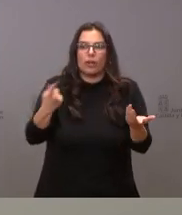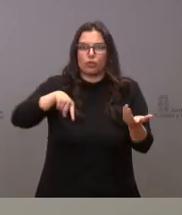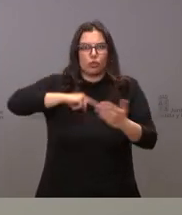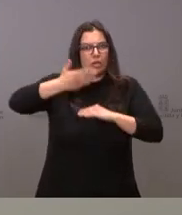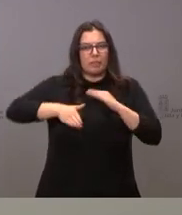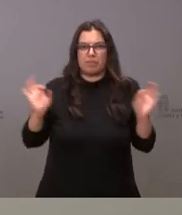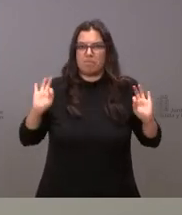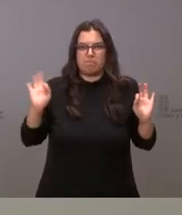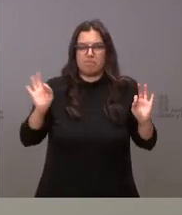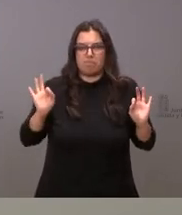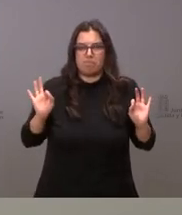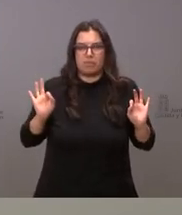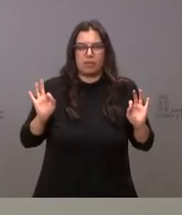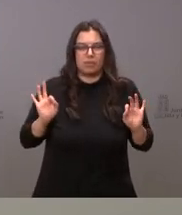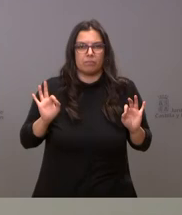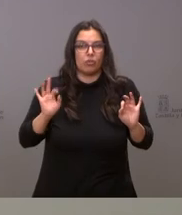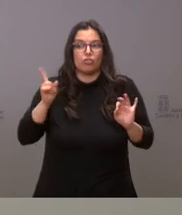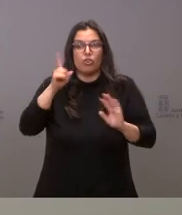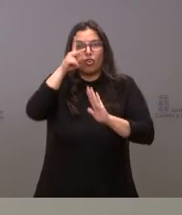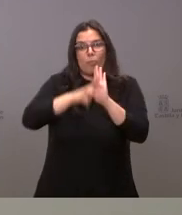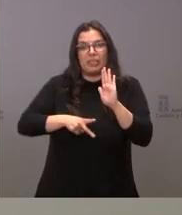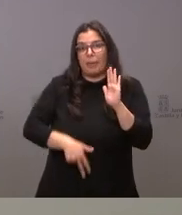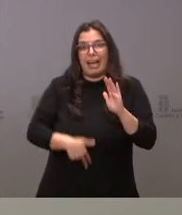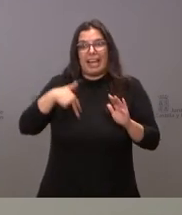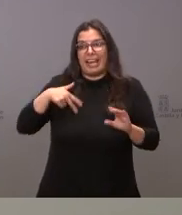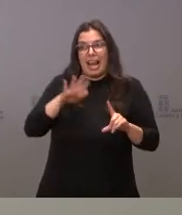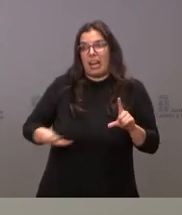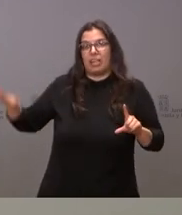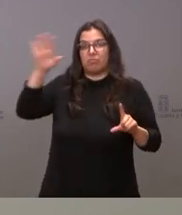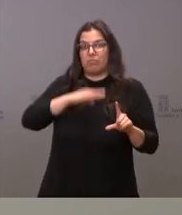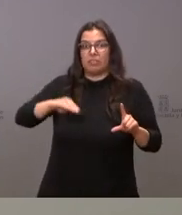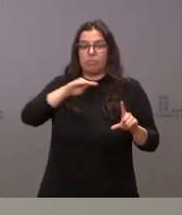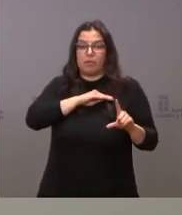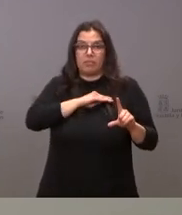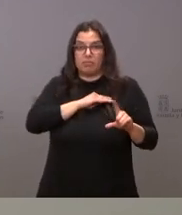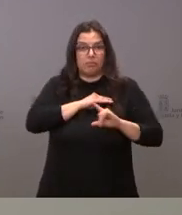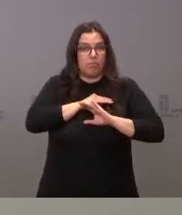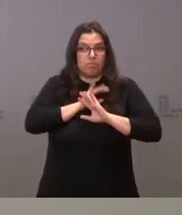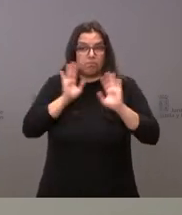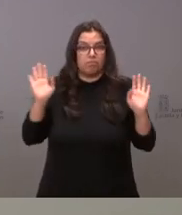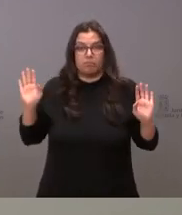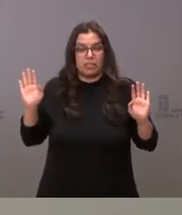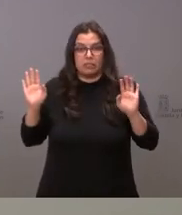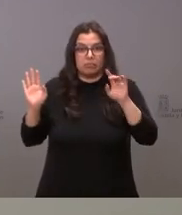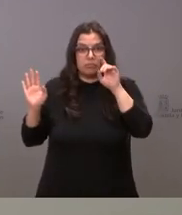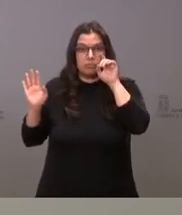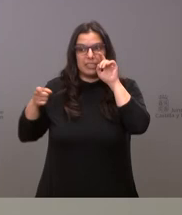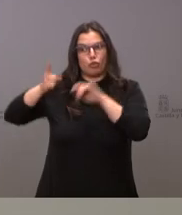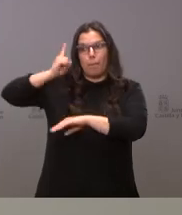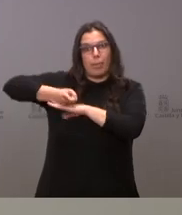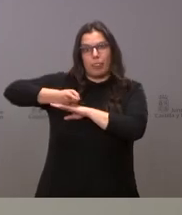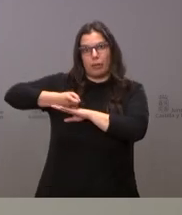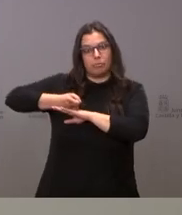restricción adicional sobre lo ya conocido más el hecho de que hay una normativa nacional establecida que es de obligado